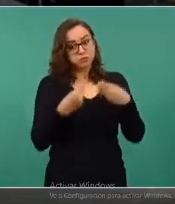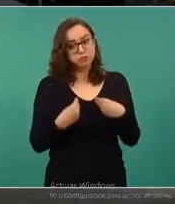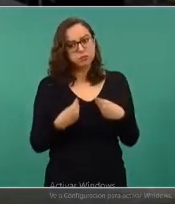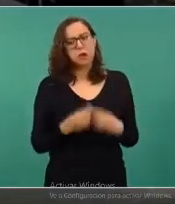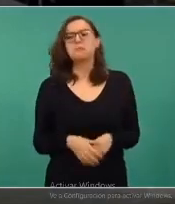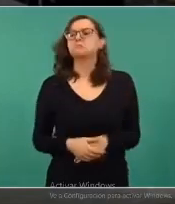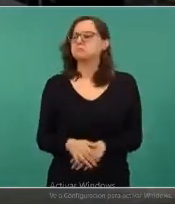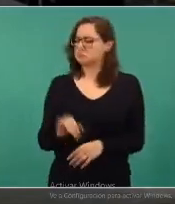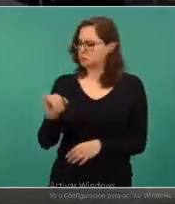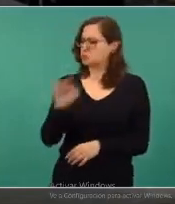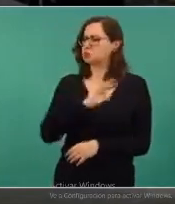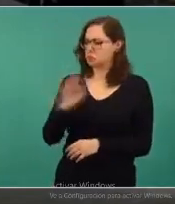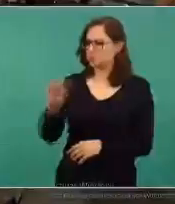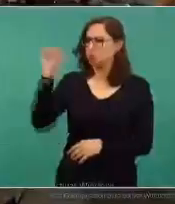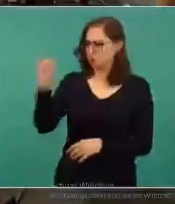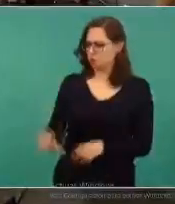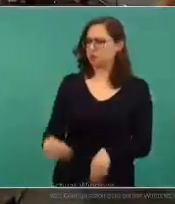hoy mismo. Gracias, señor presidente. Gracias. Gracias. Gracias.